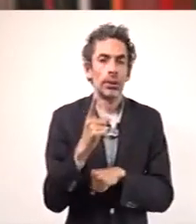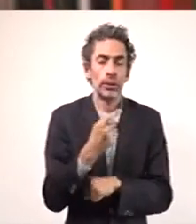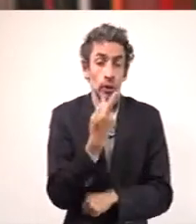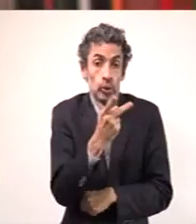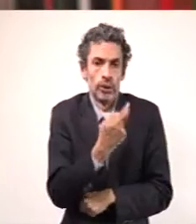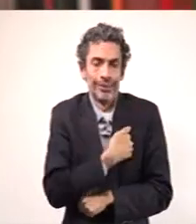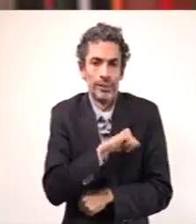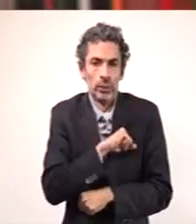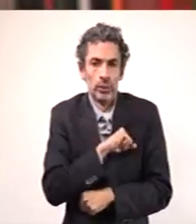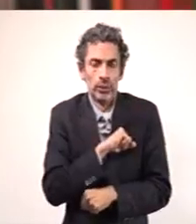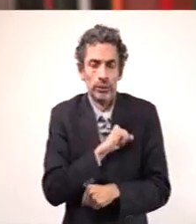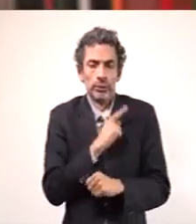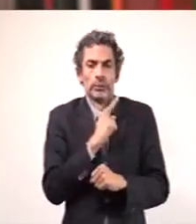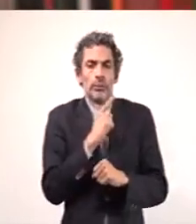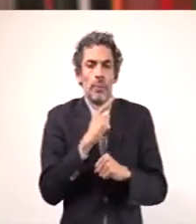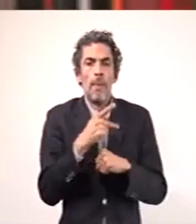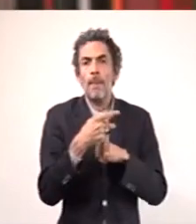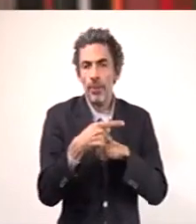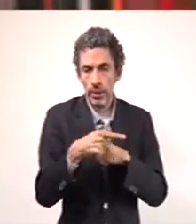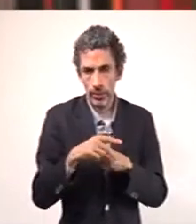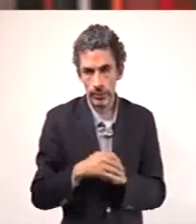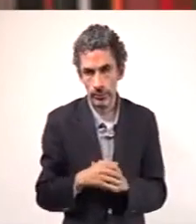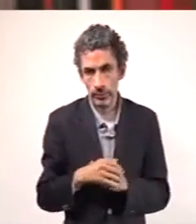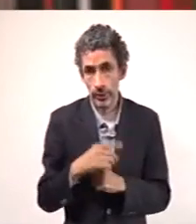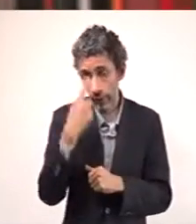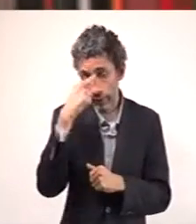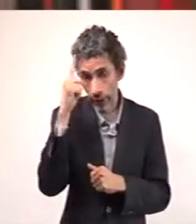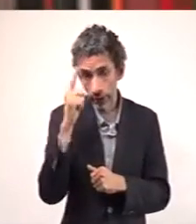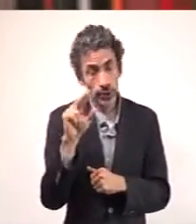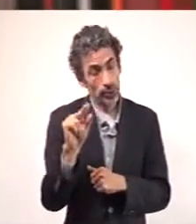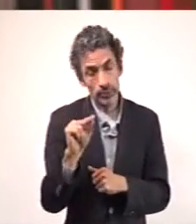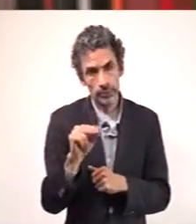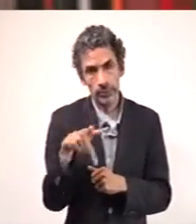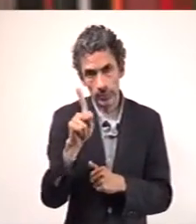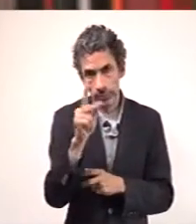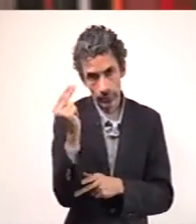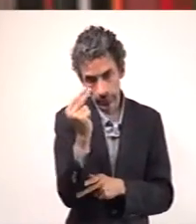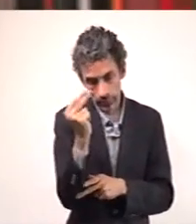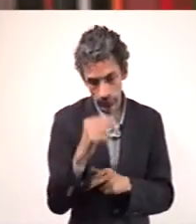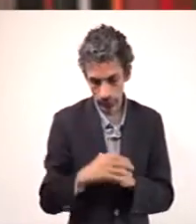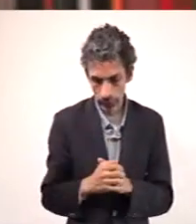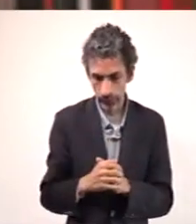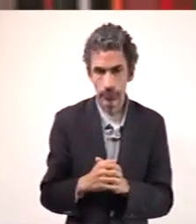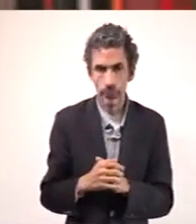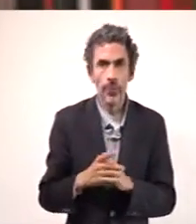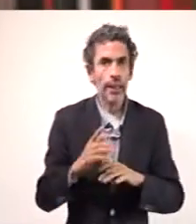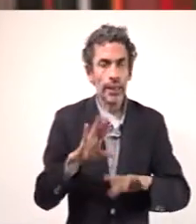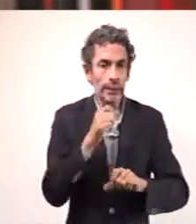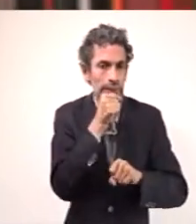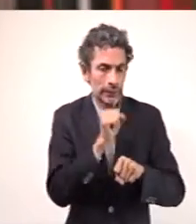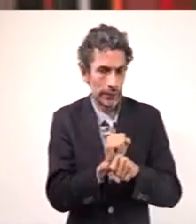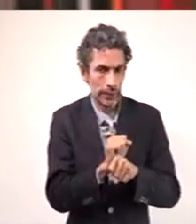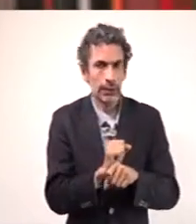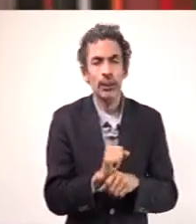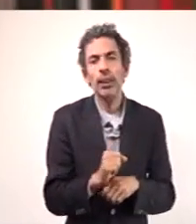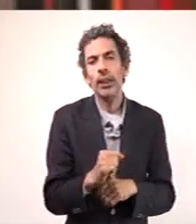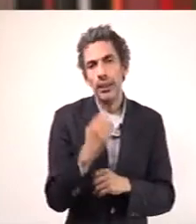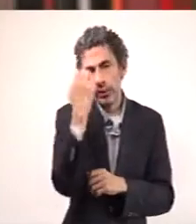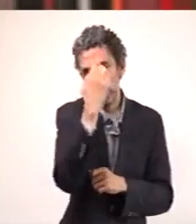Sé que no es fácil, pero es lo necesario. Como lo indicó la Secretaría de Educación Pública,